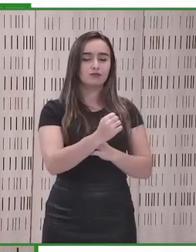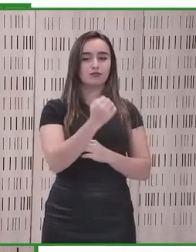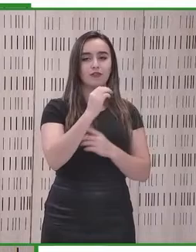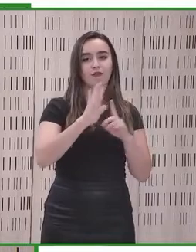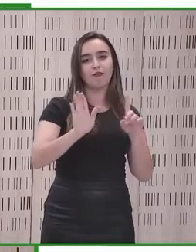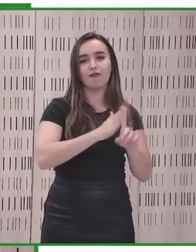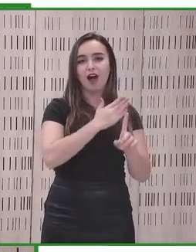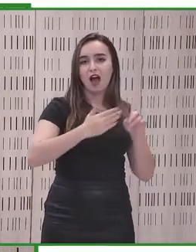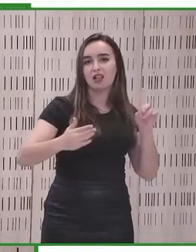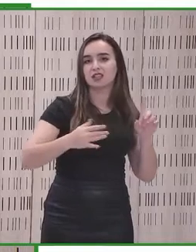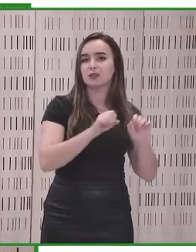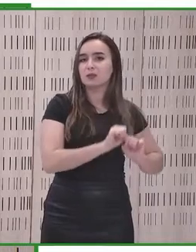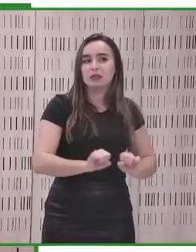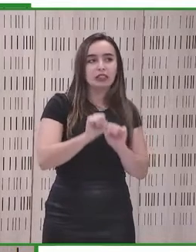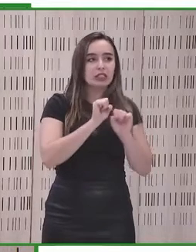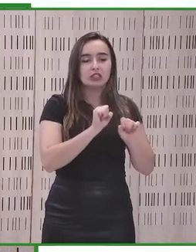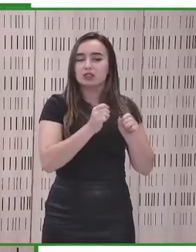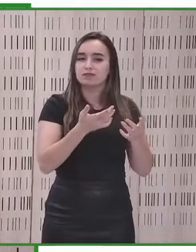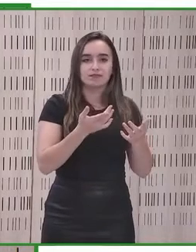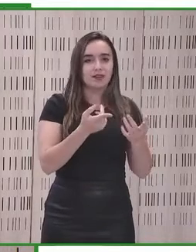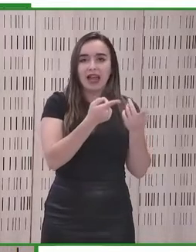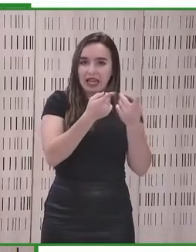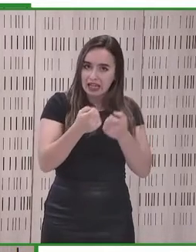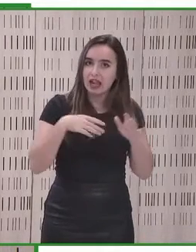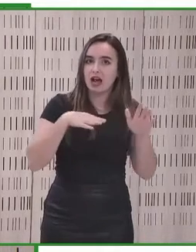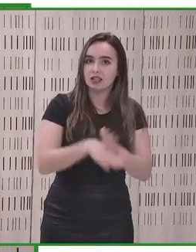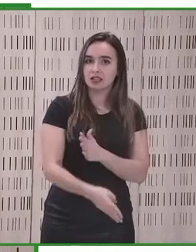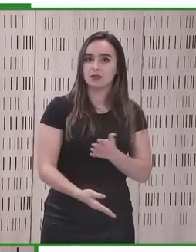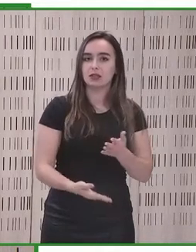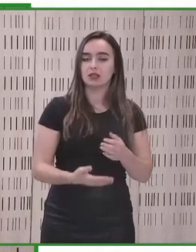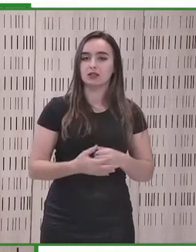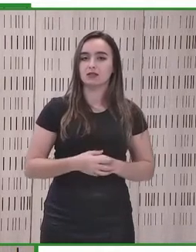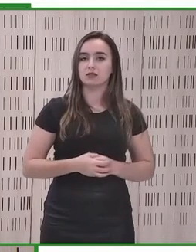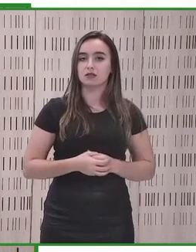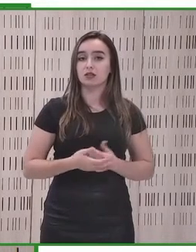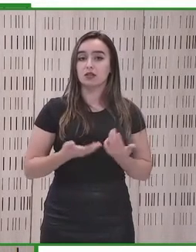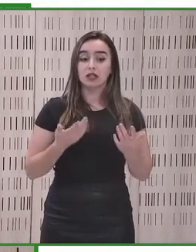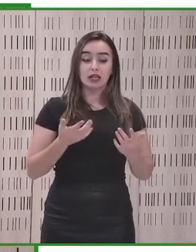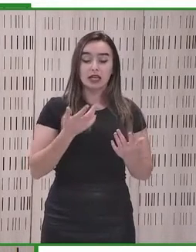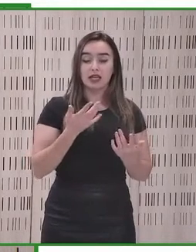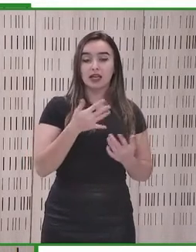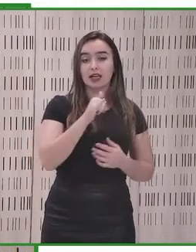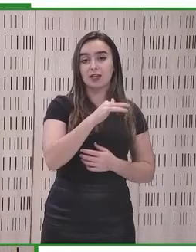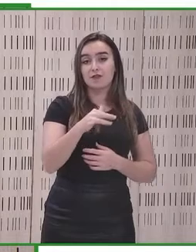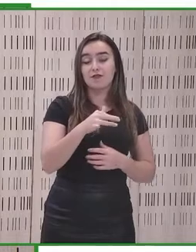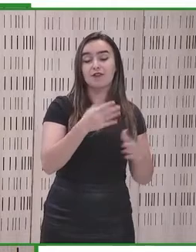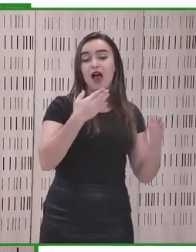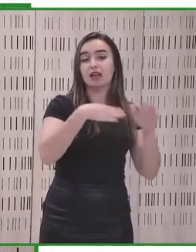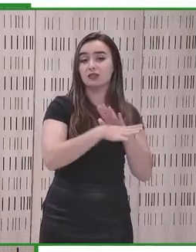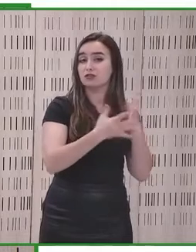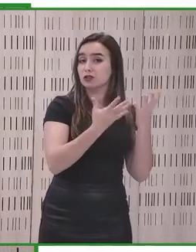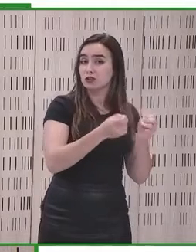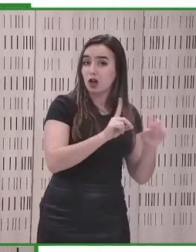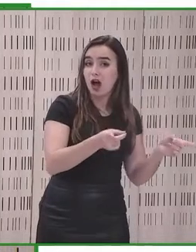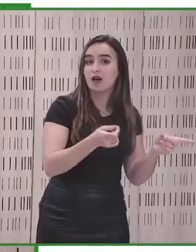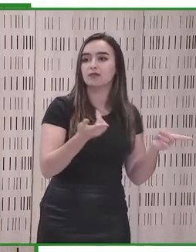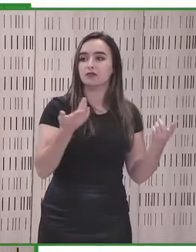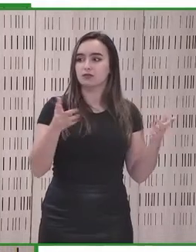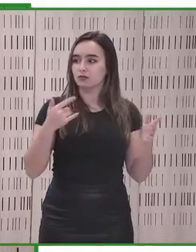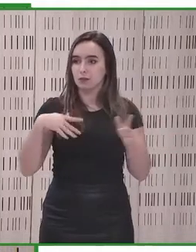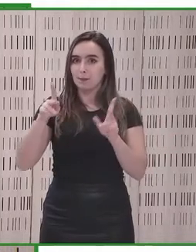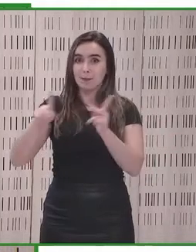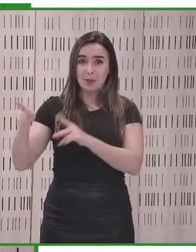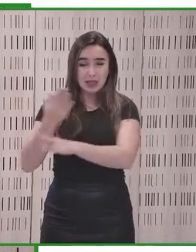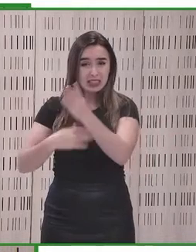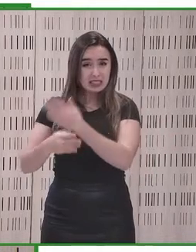sin accesibilidad. En definitiva, no existe igualdad de trato para nadie que tenga una discapacidad